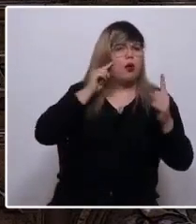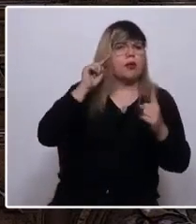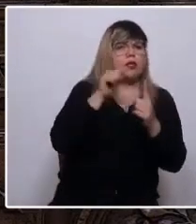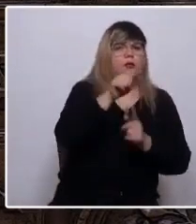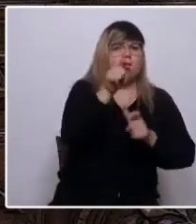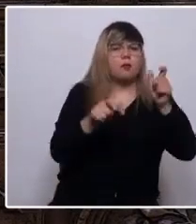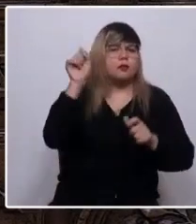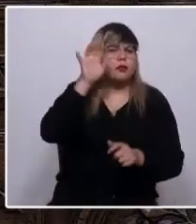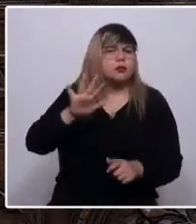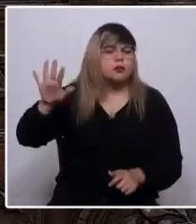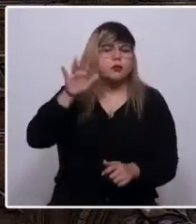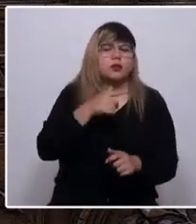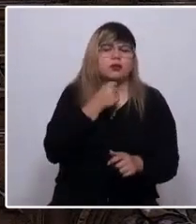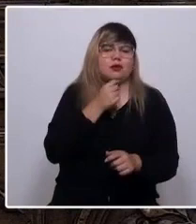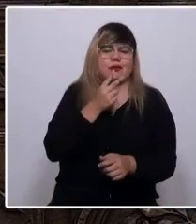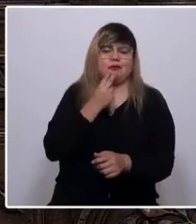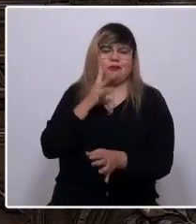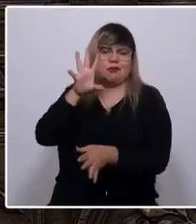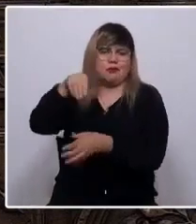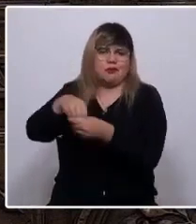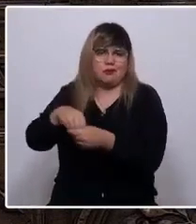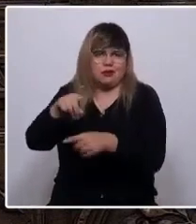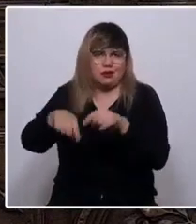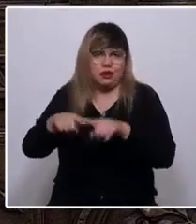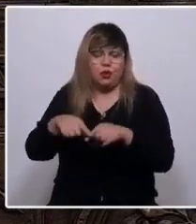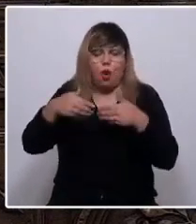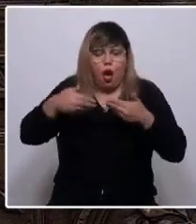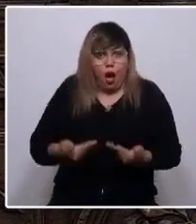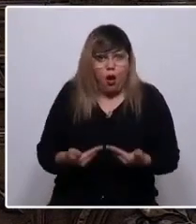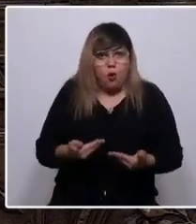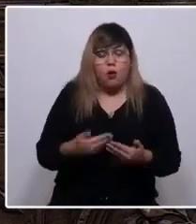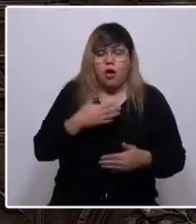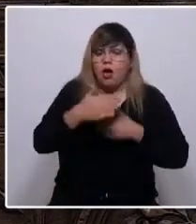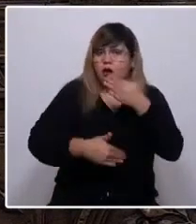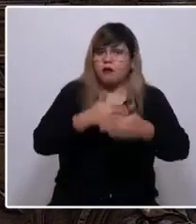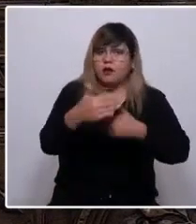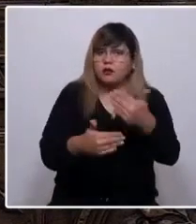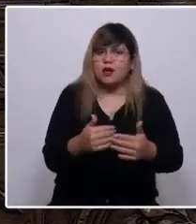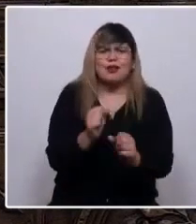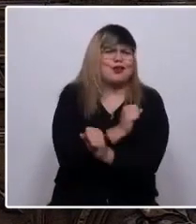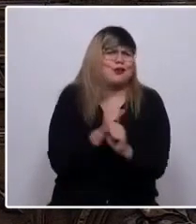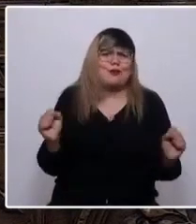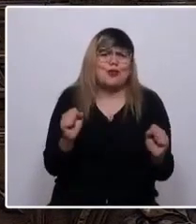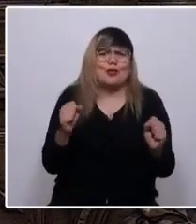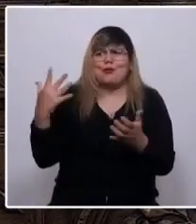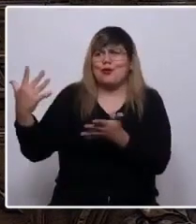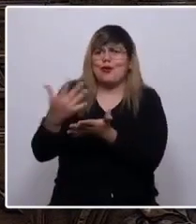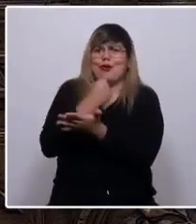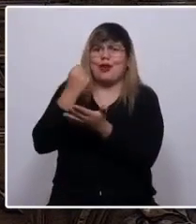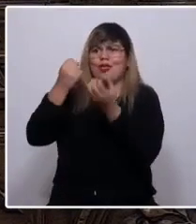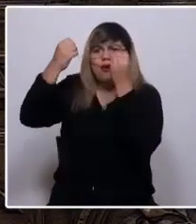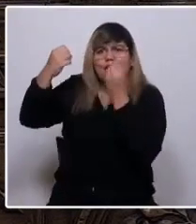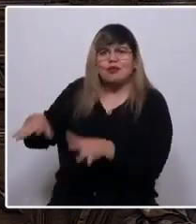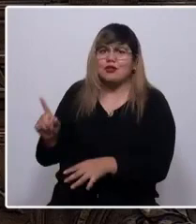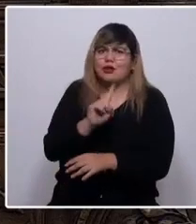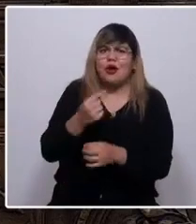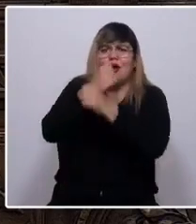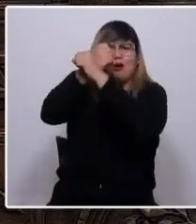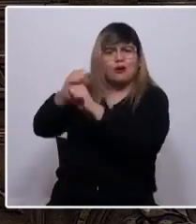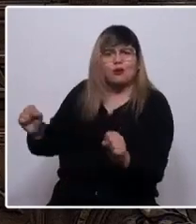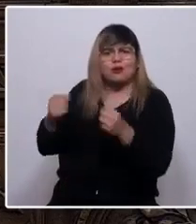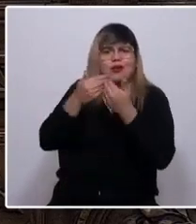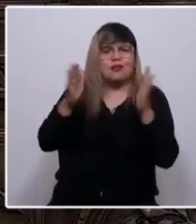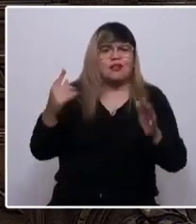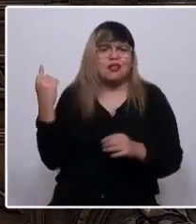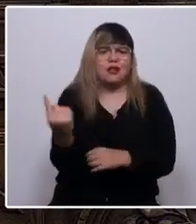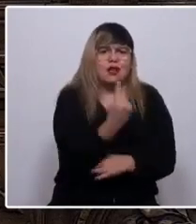de las personas que habitan nuestro territorio. Hoy, junto con avanzar, no podemos perder lo logrado. No podemos renunciar a nuestras libertades